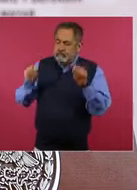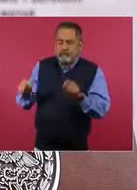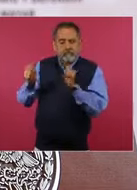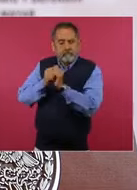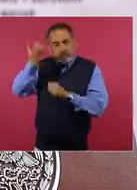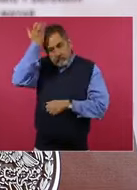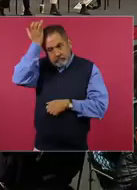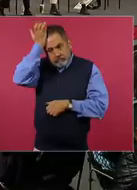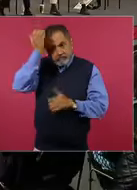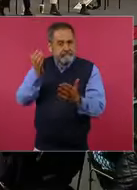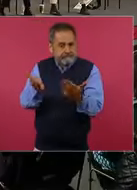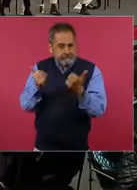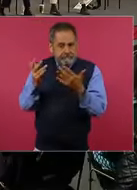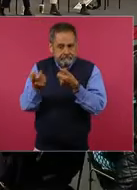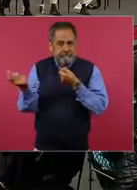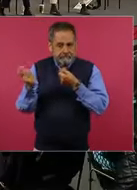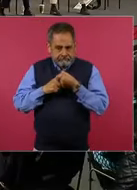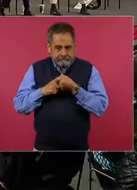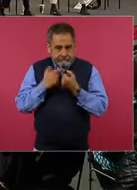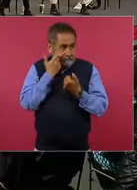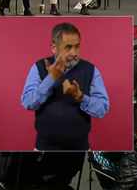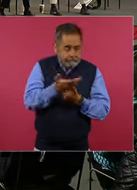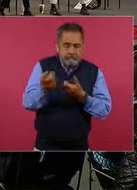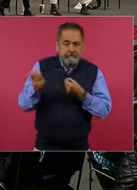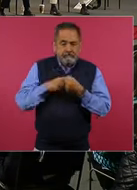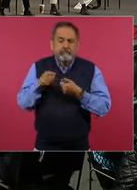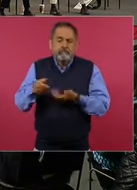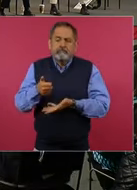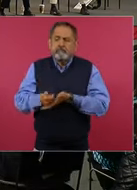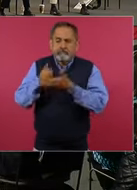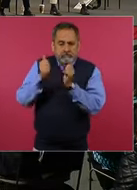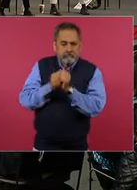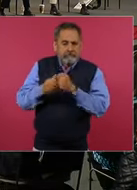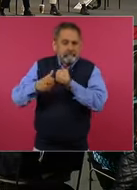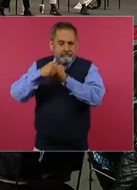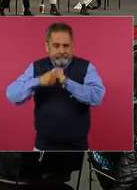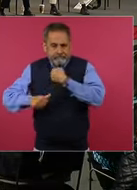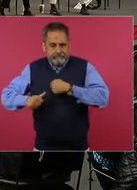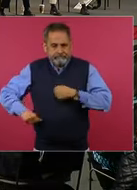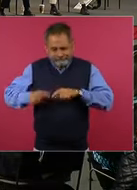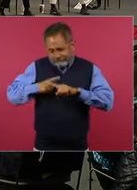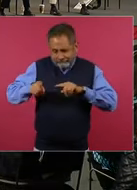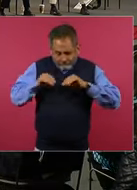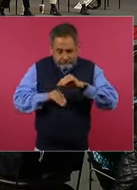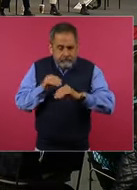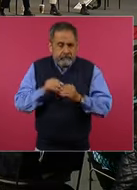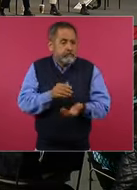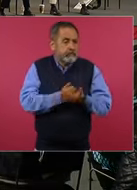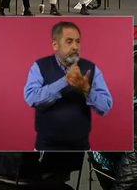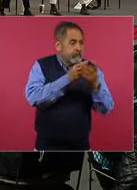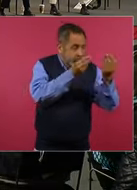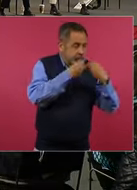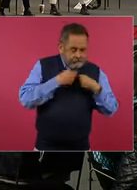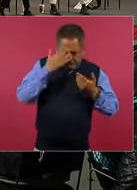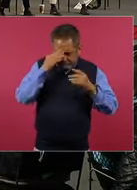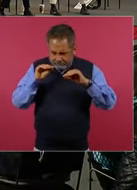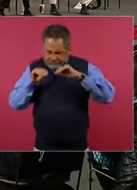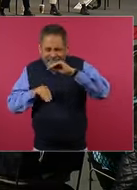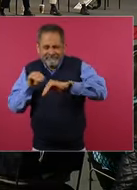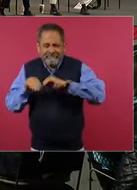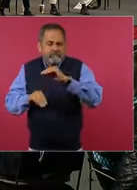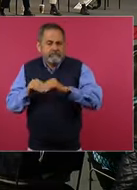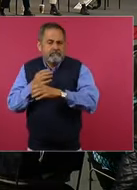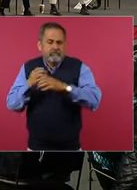Son quienes participan en tratamientos médicos quirúrgicos, efectúan muchos tratamientos y procedimientos,